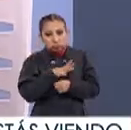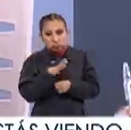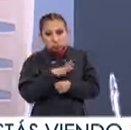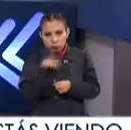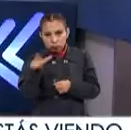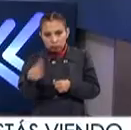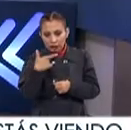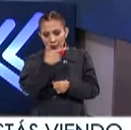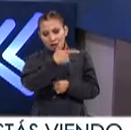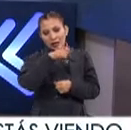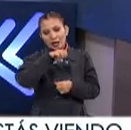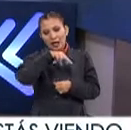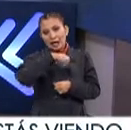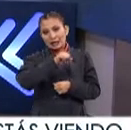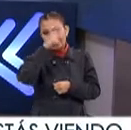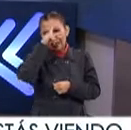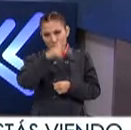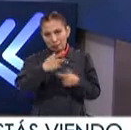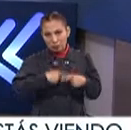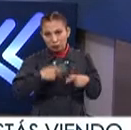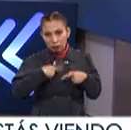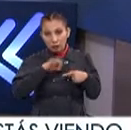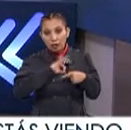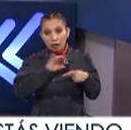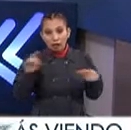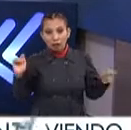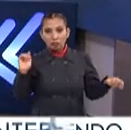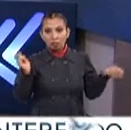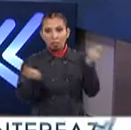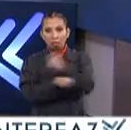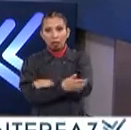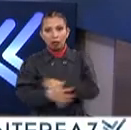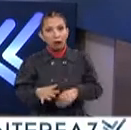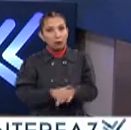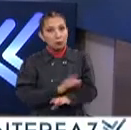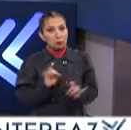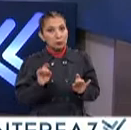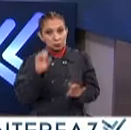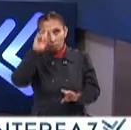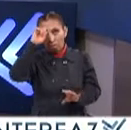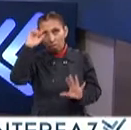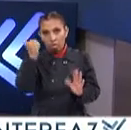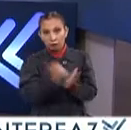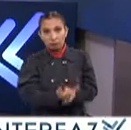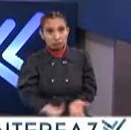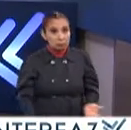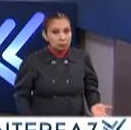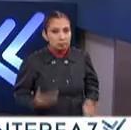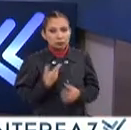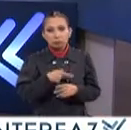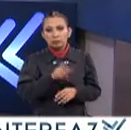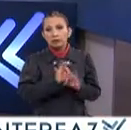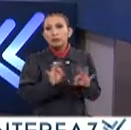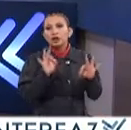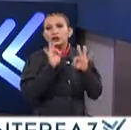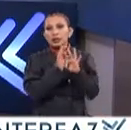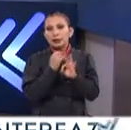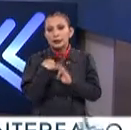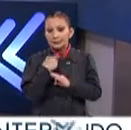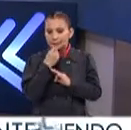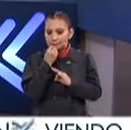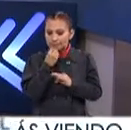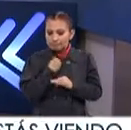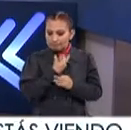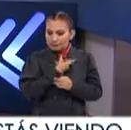los genes de los mexicanos Tal vez pudieron haber sufrido alguna modificación con base en estos eventos Pero lo importante es la resiliencia,